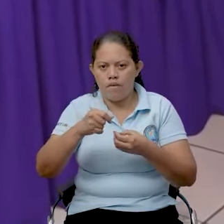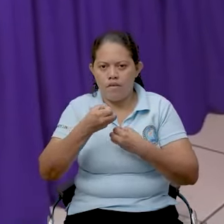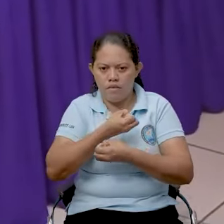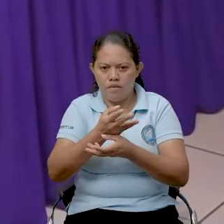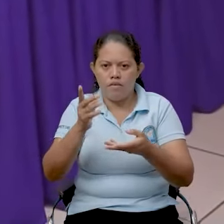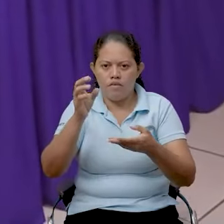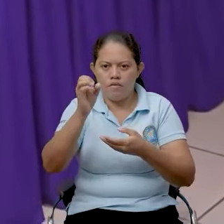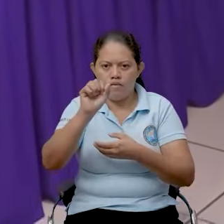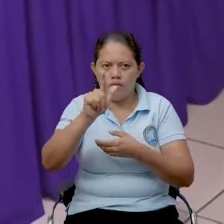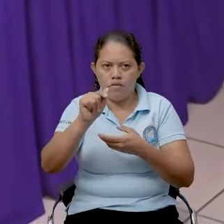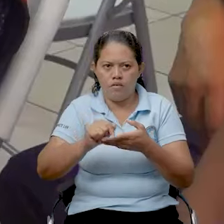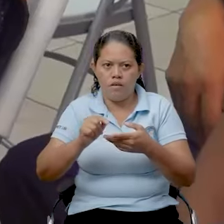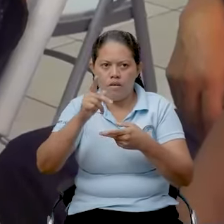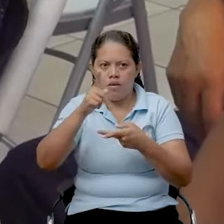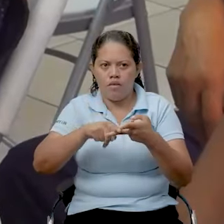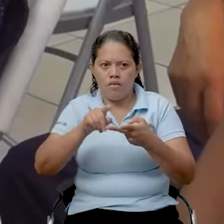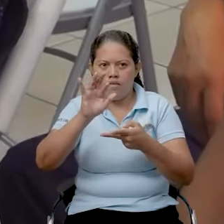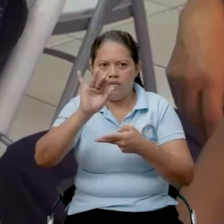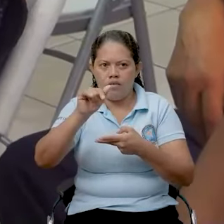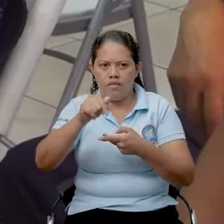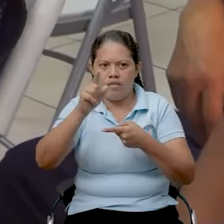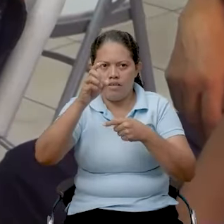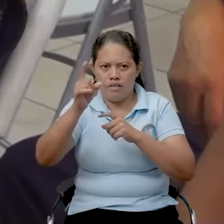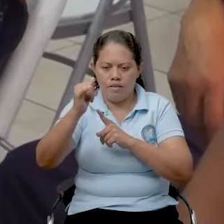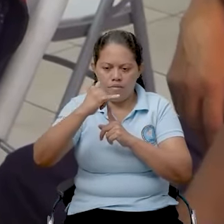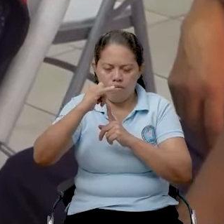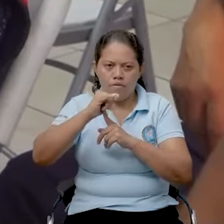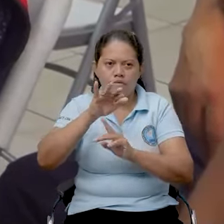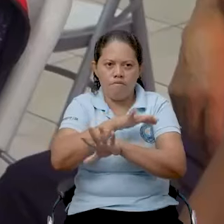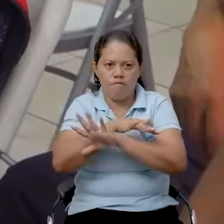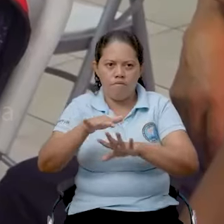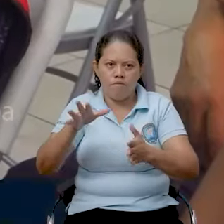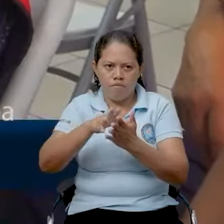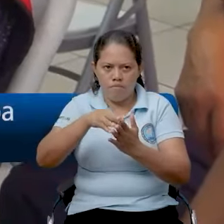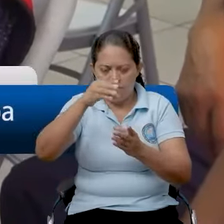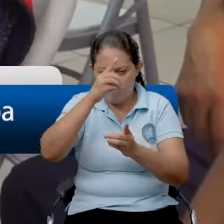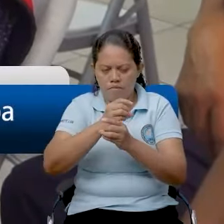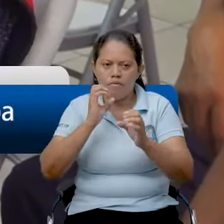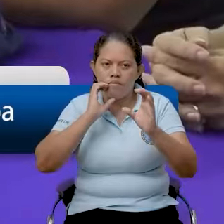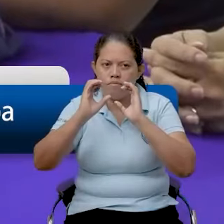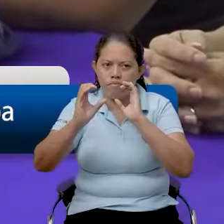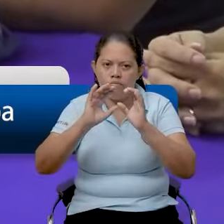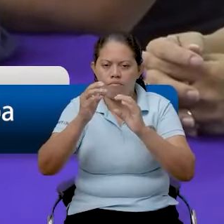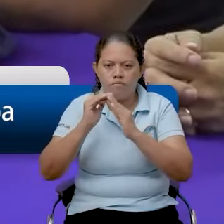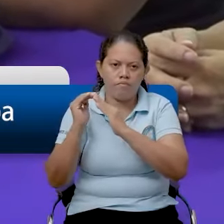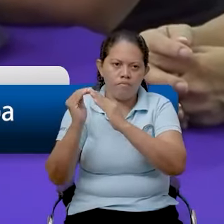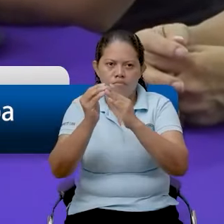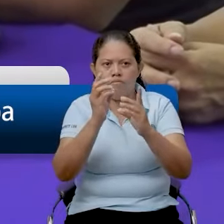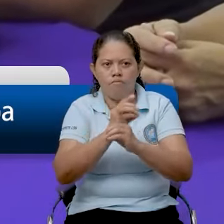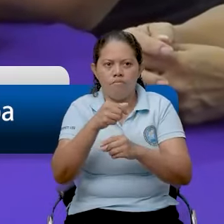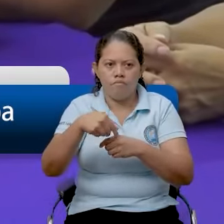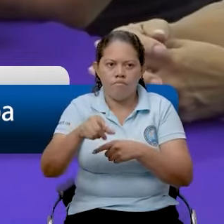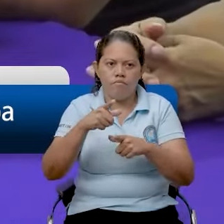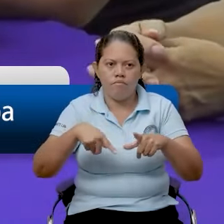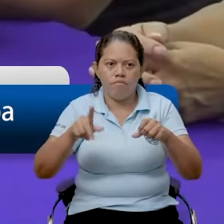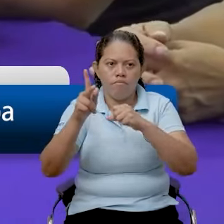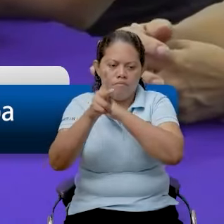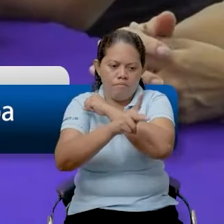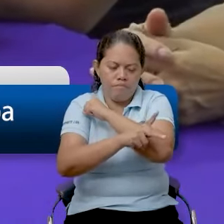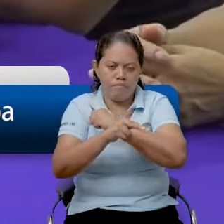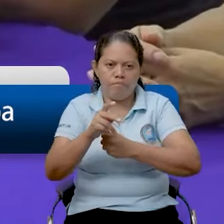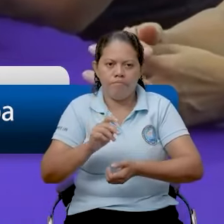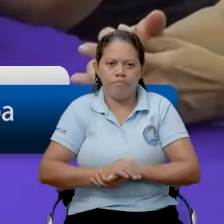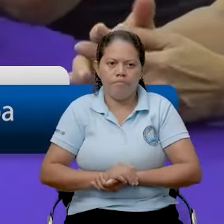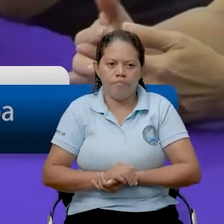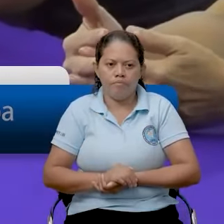Altagracia, Santo Domingo, Potosí, San Lorenzo y Tipitapa, a fin de fortalecer la comunicación en emergencias en estas zonas del país.